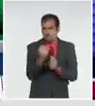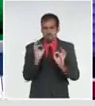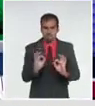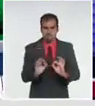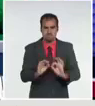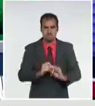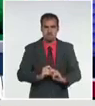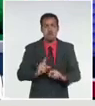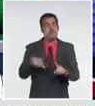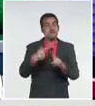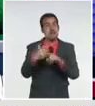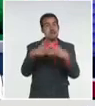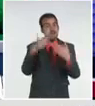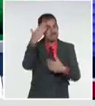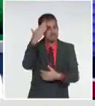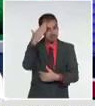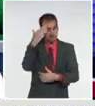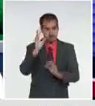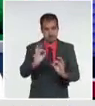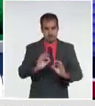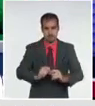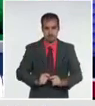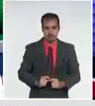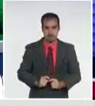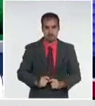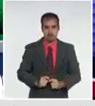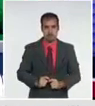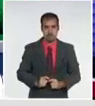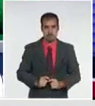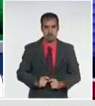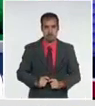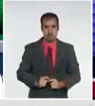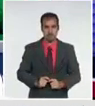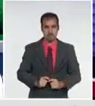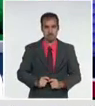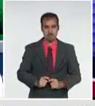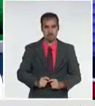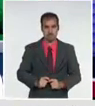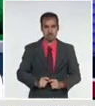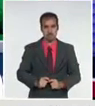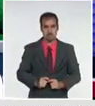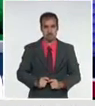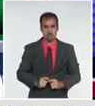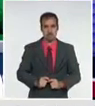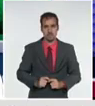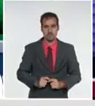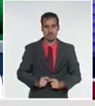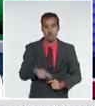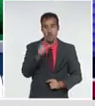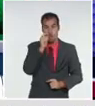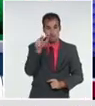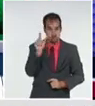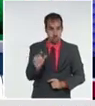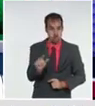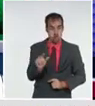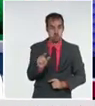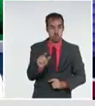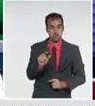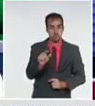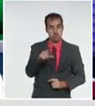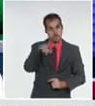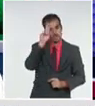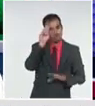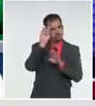Este paciente que se mantenía aislado como contacto de caso confirmado,